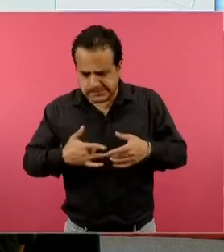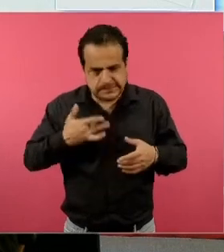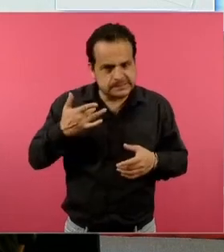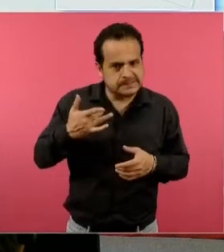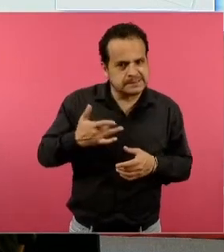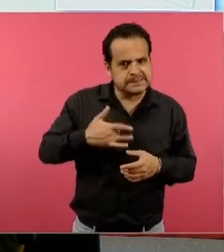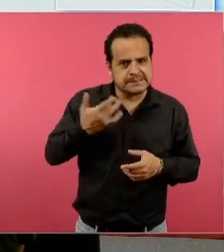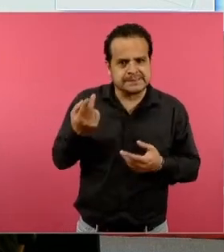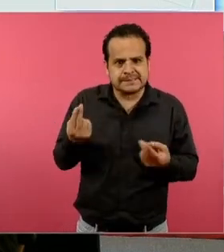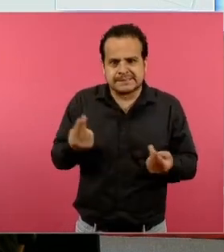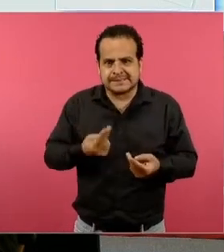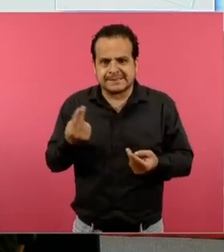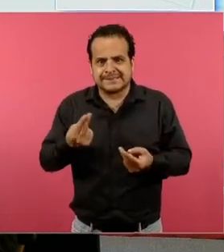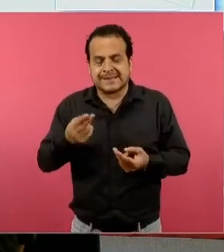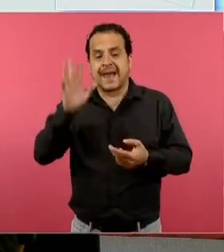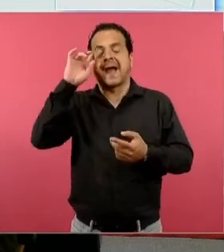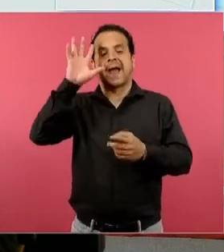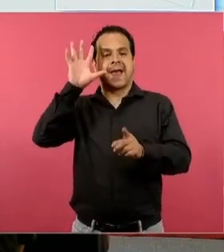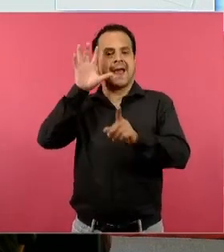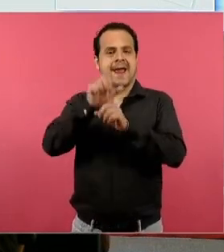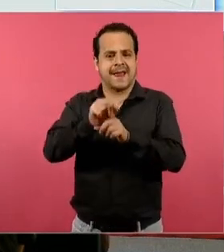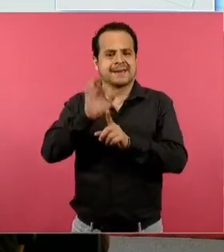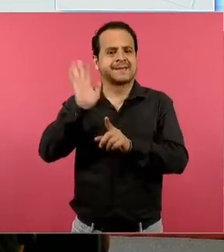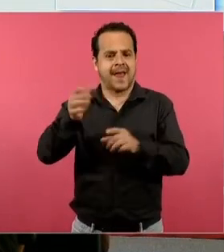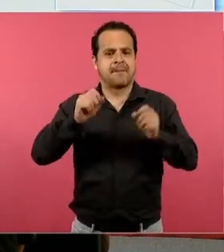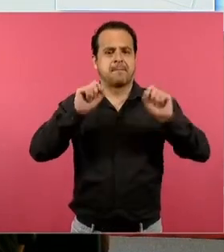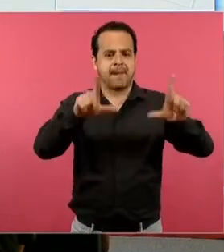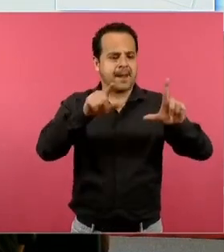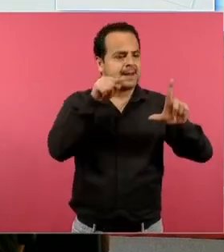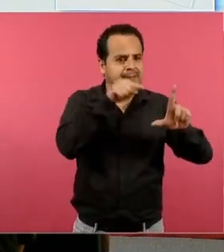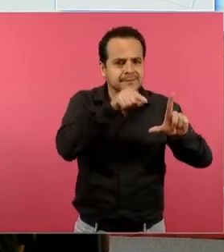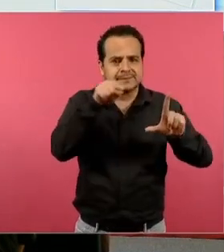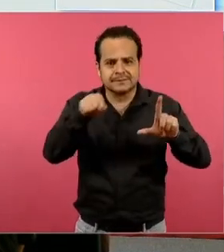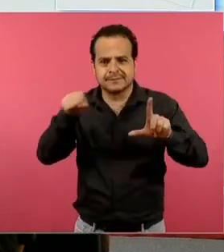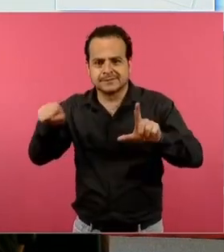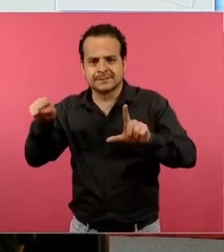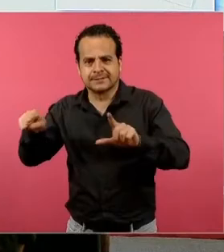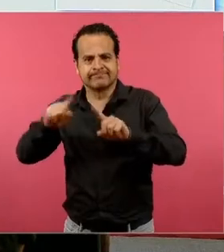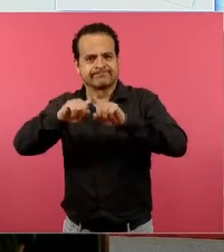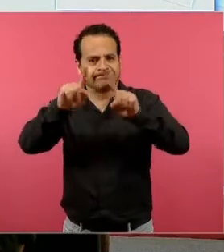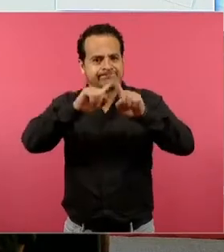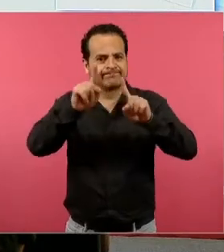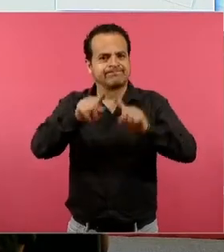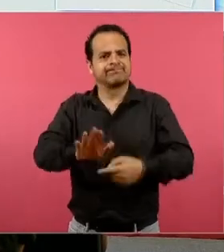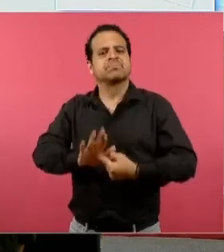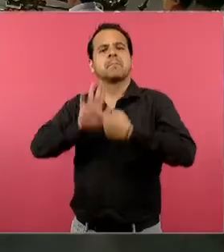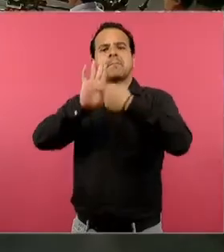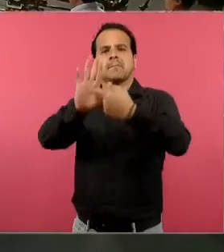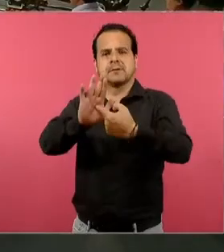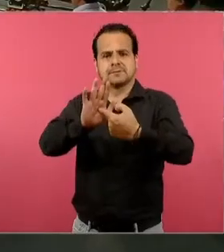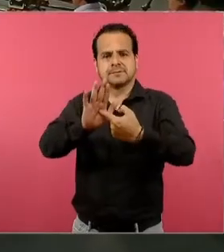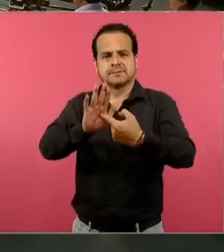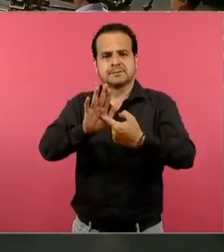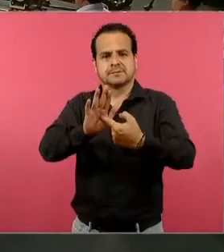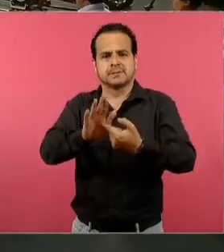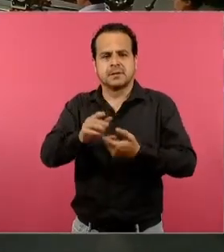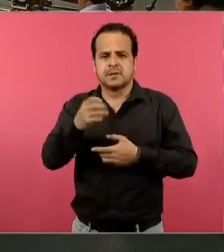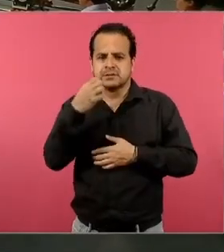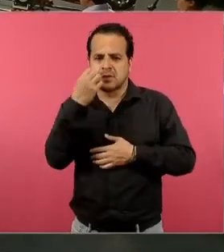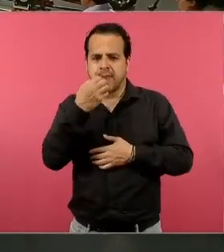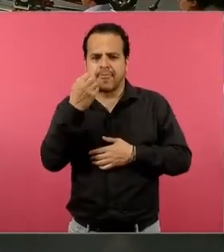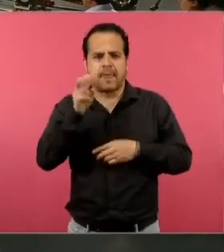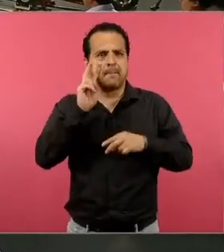A través de carteles y esos carteles los vamos a poder, los podemos colocar en la escuela como medio para